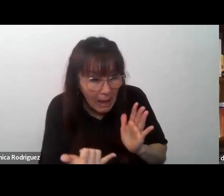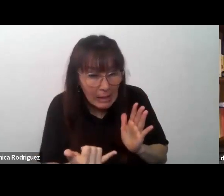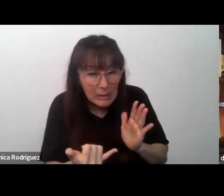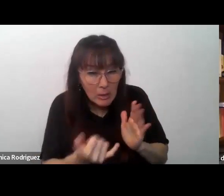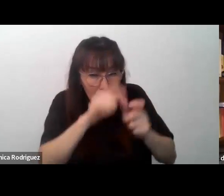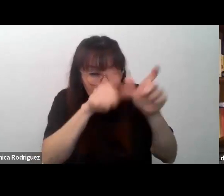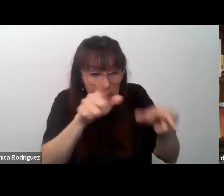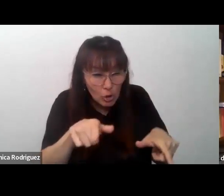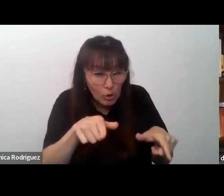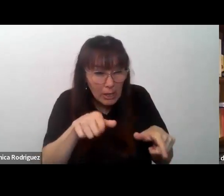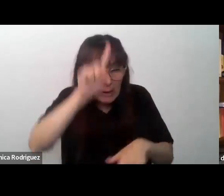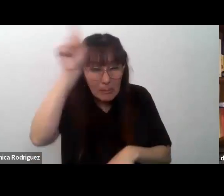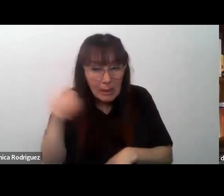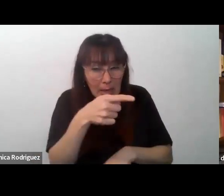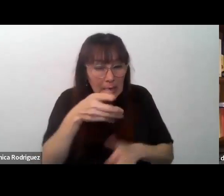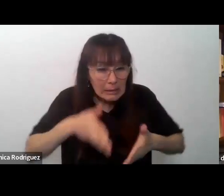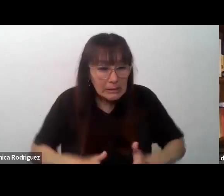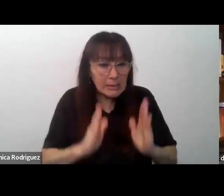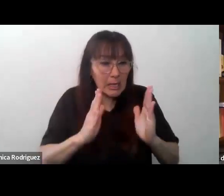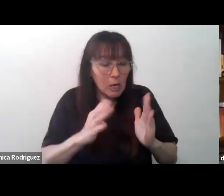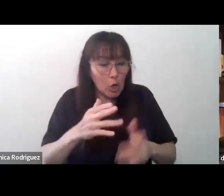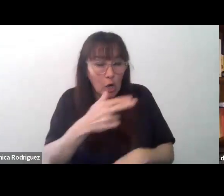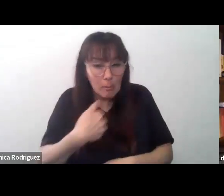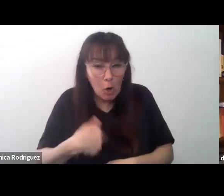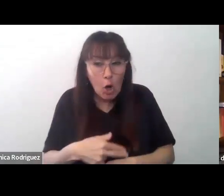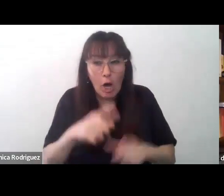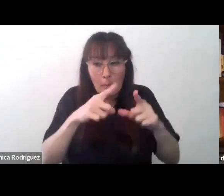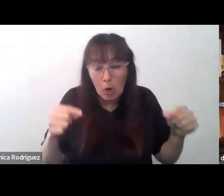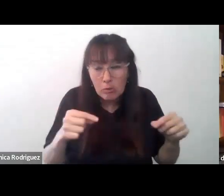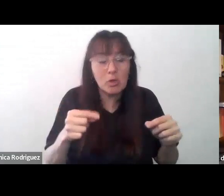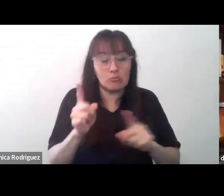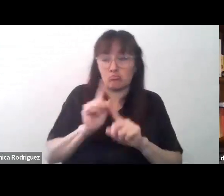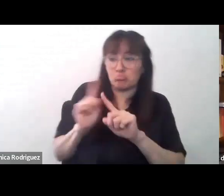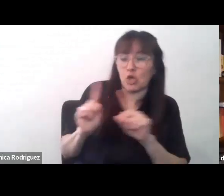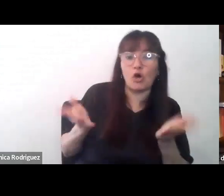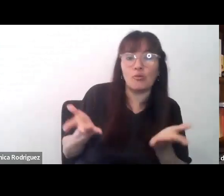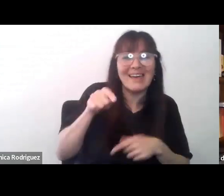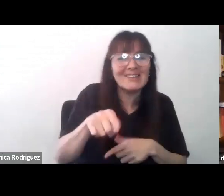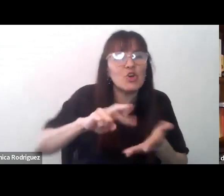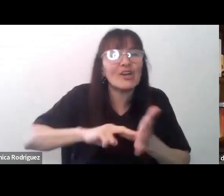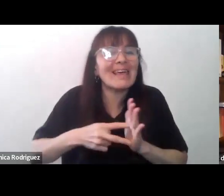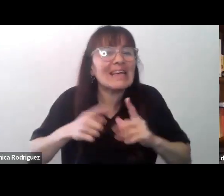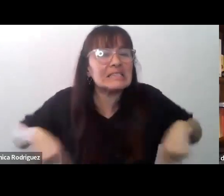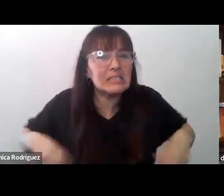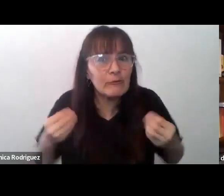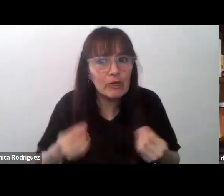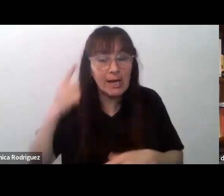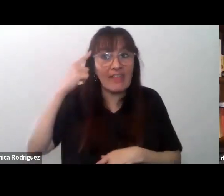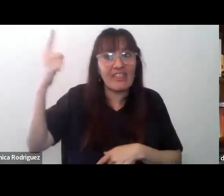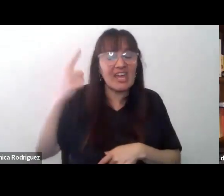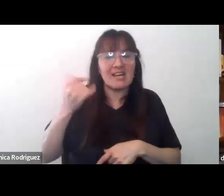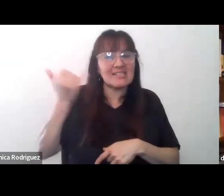o experiencias con esas poblaciones no quiere decir que tenemos ideas